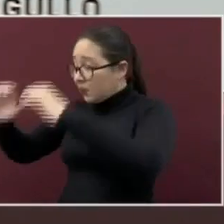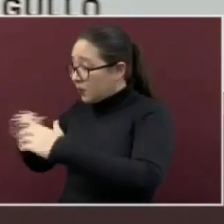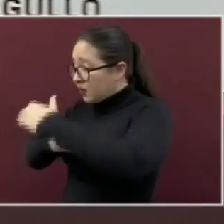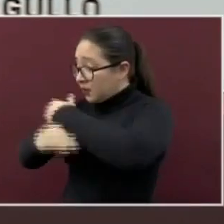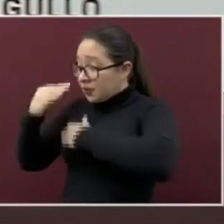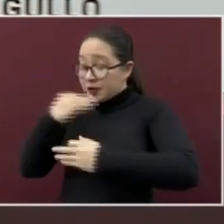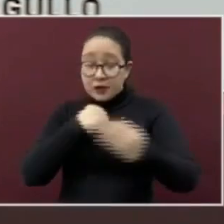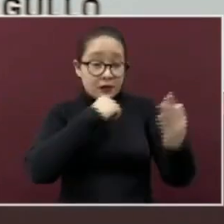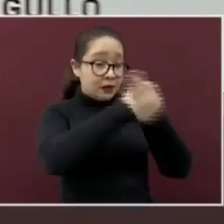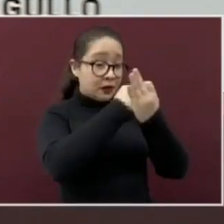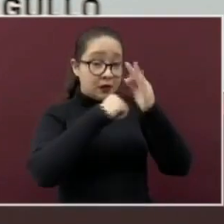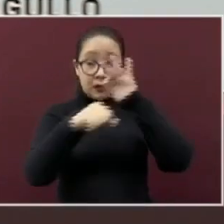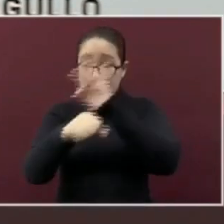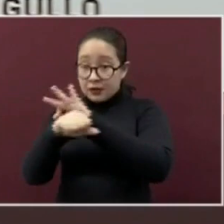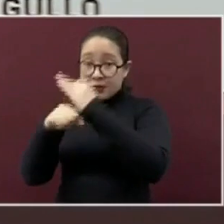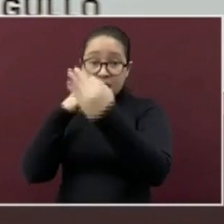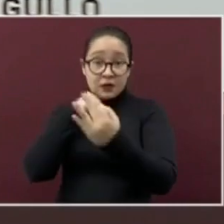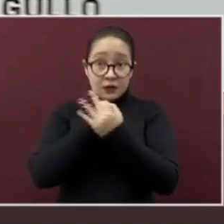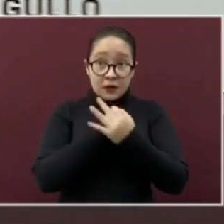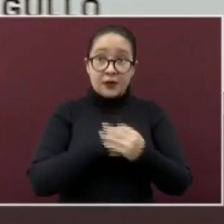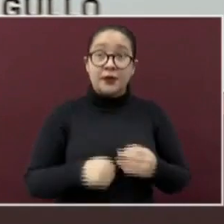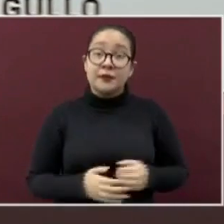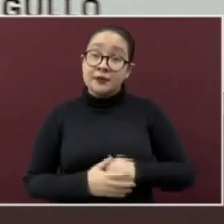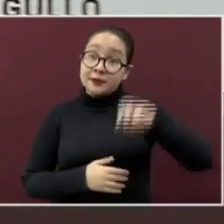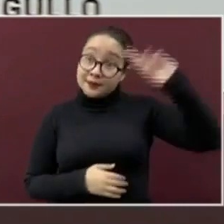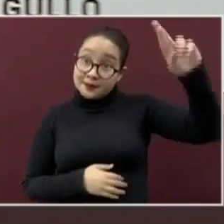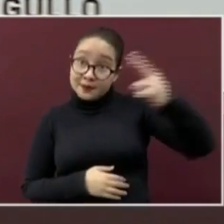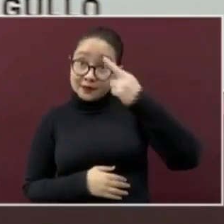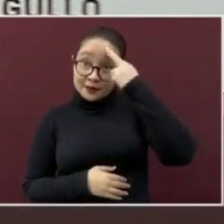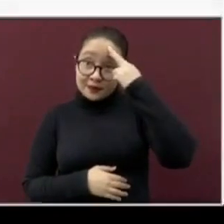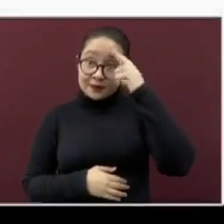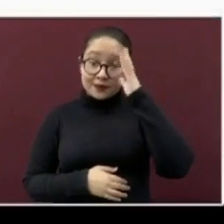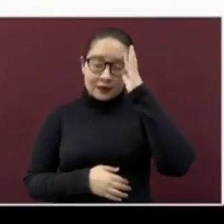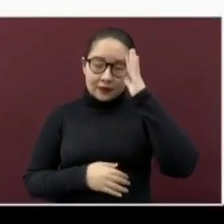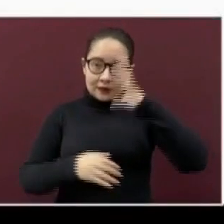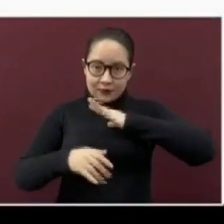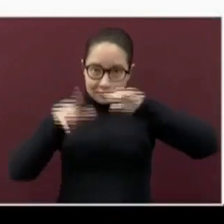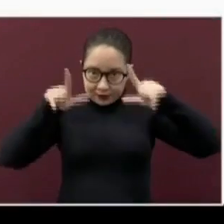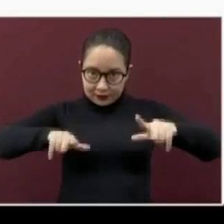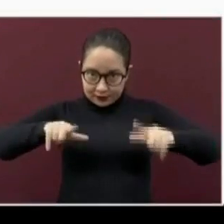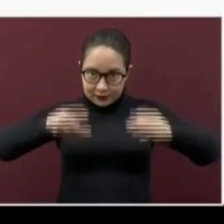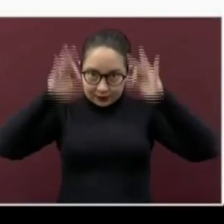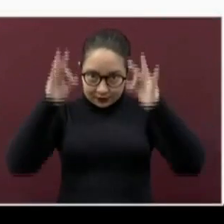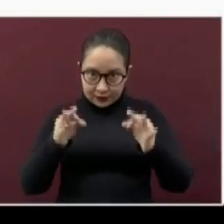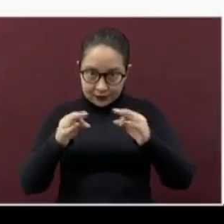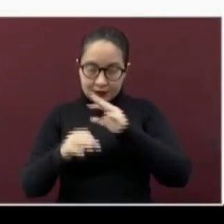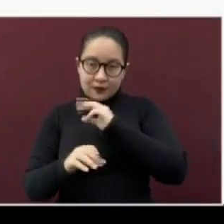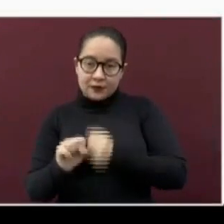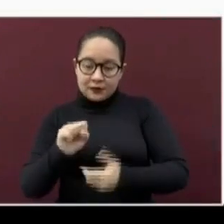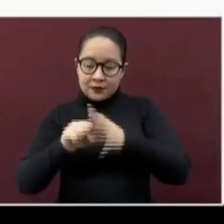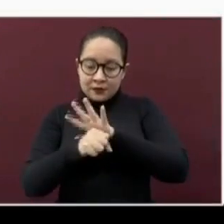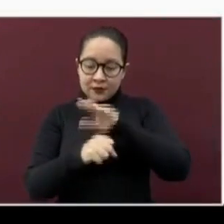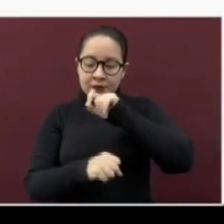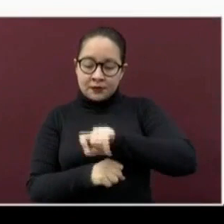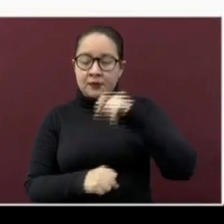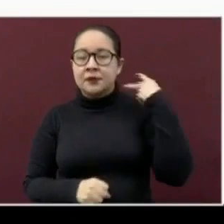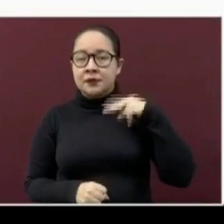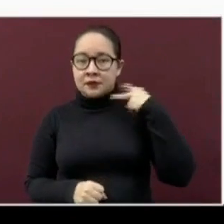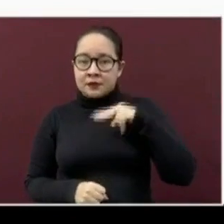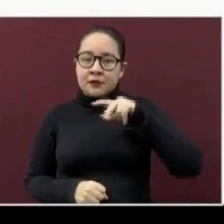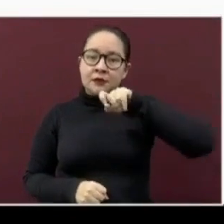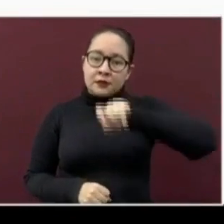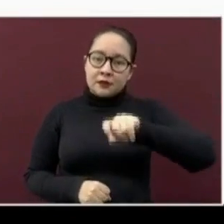a los que nos rodean. Les recuerdo que en la página oficial coronavirus.veracruz